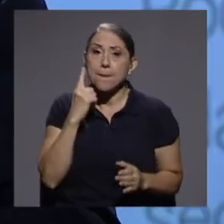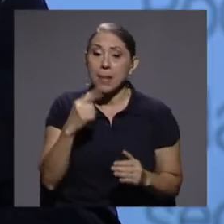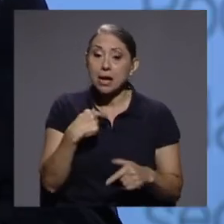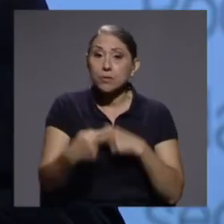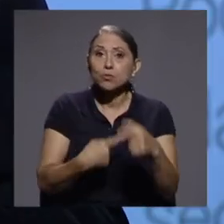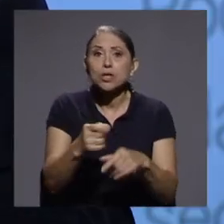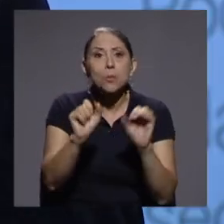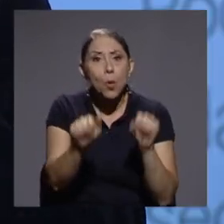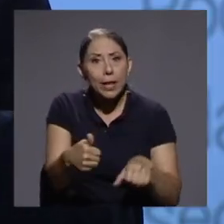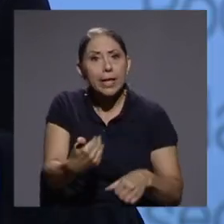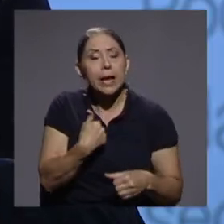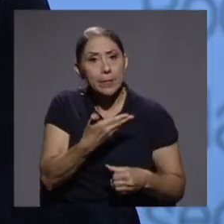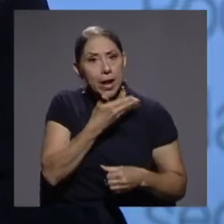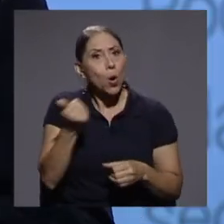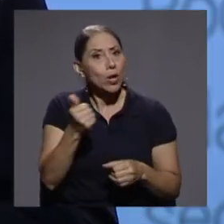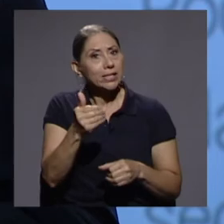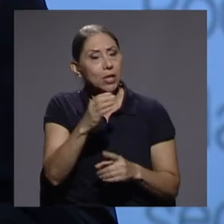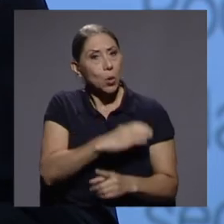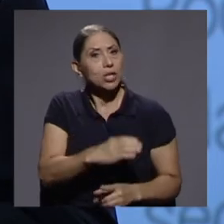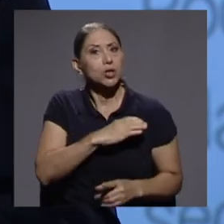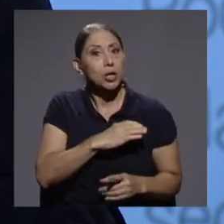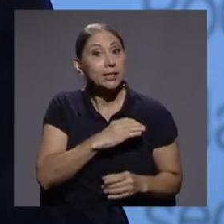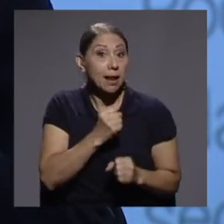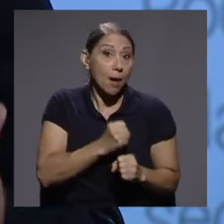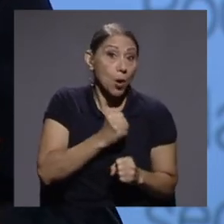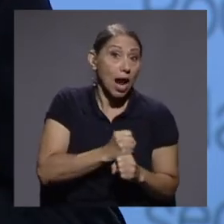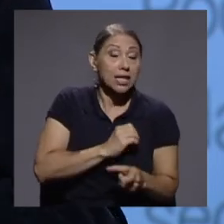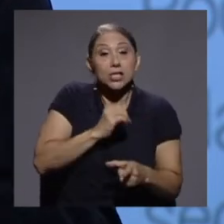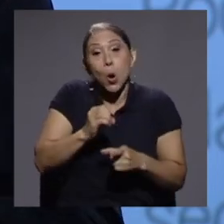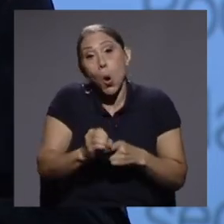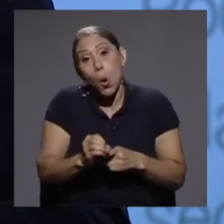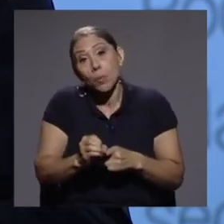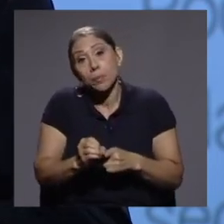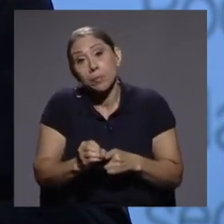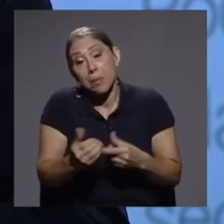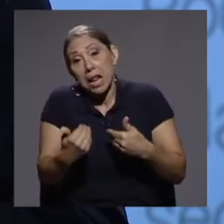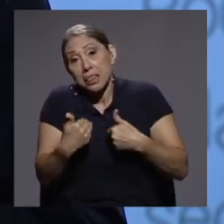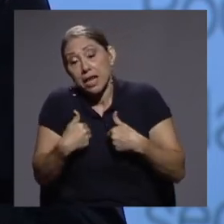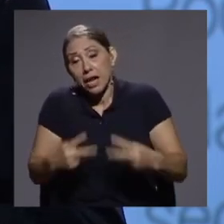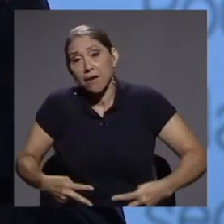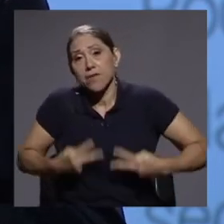laborales o por lo menos para aspirar a tener la vida que deseamos.